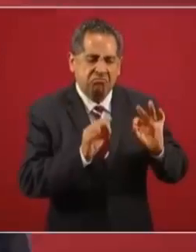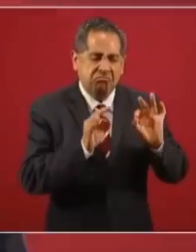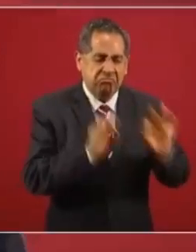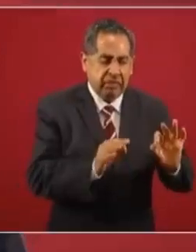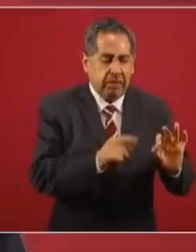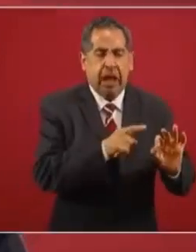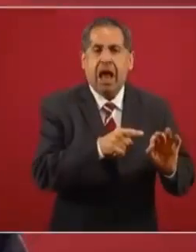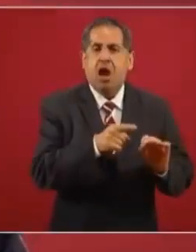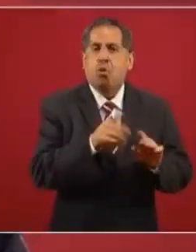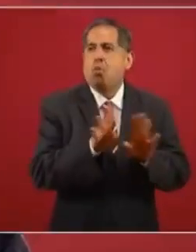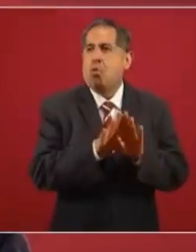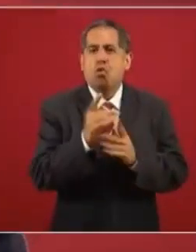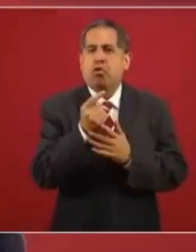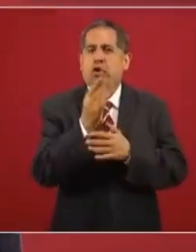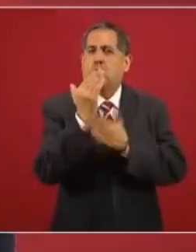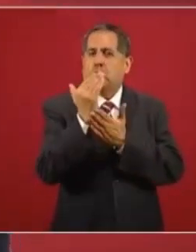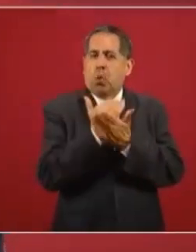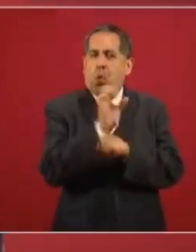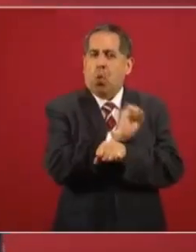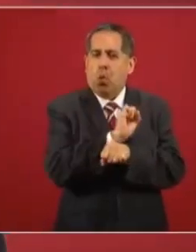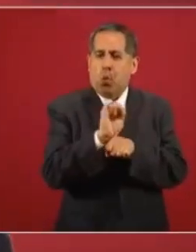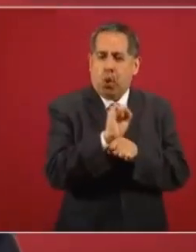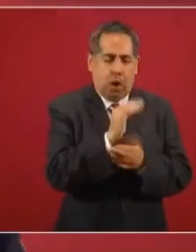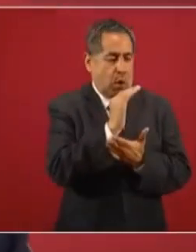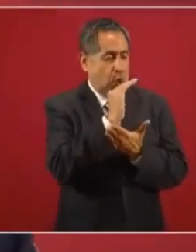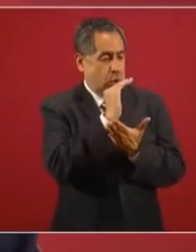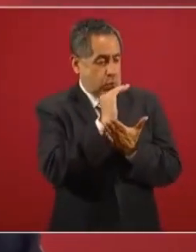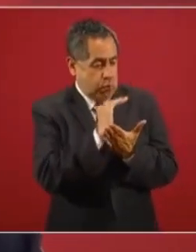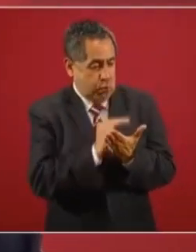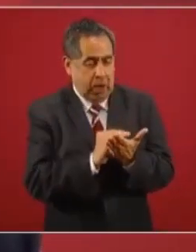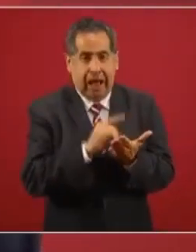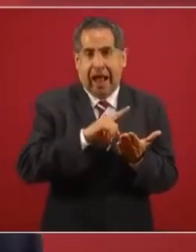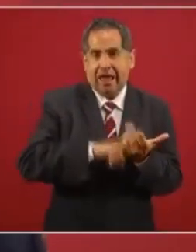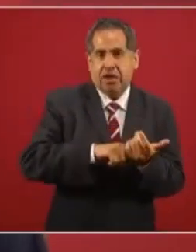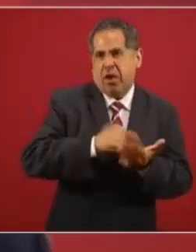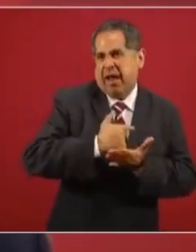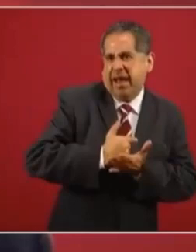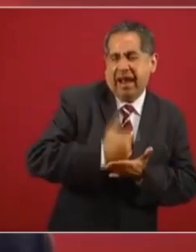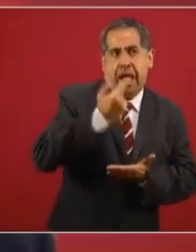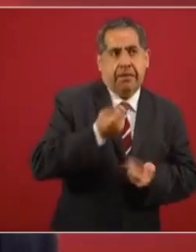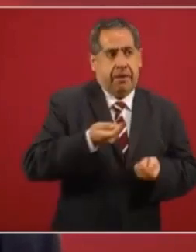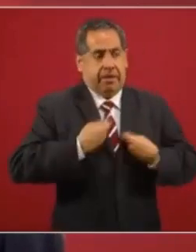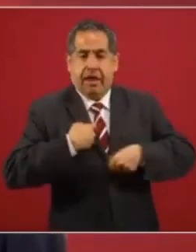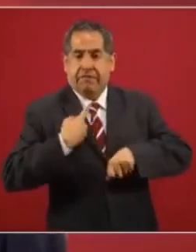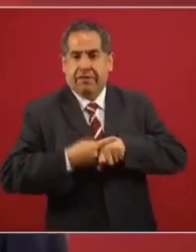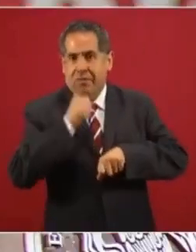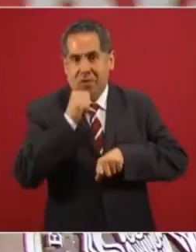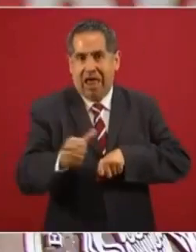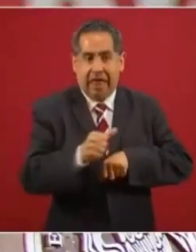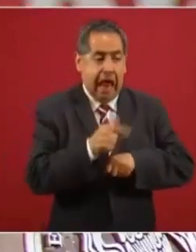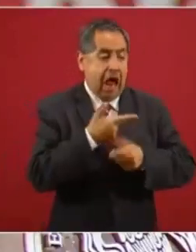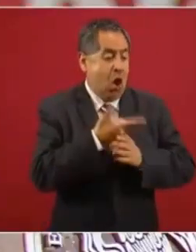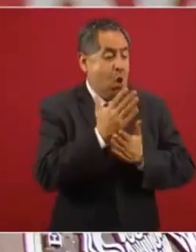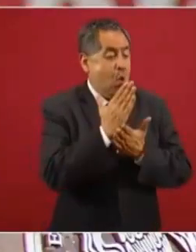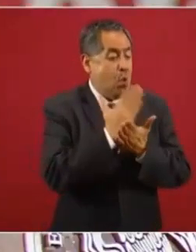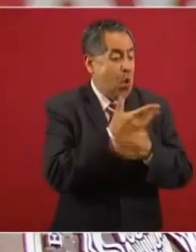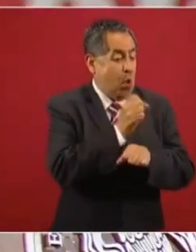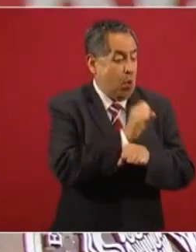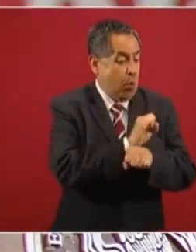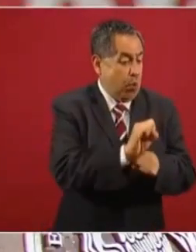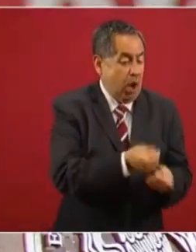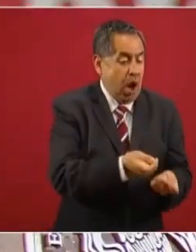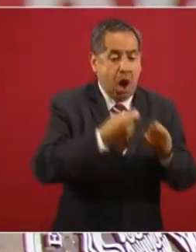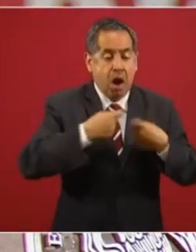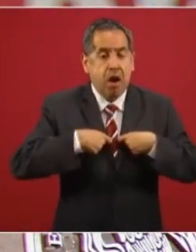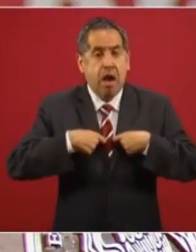atenuado, que, consecuentemente, no tiene afectación en el ser humano, pero empieza a generar una